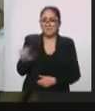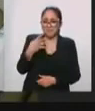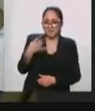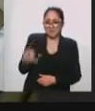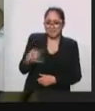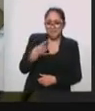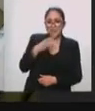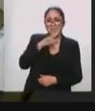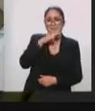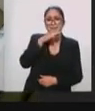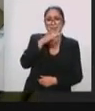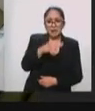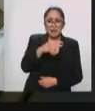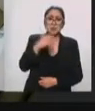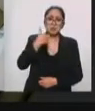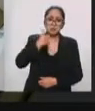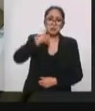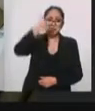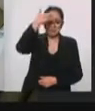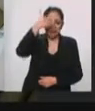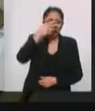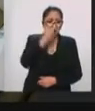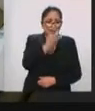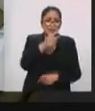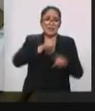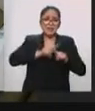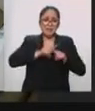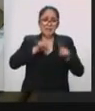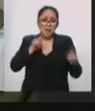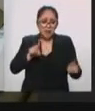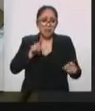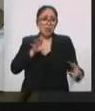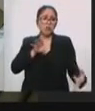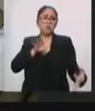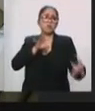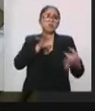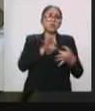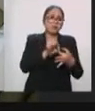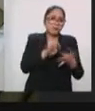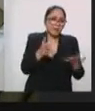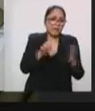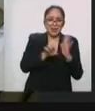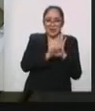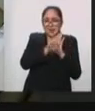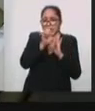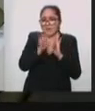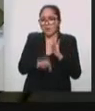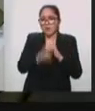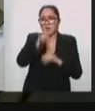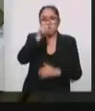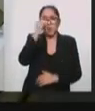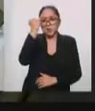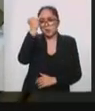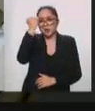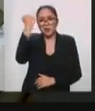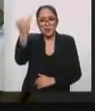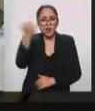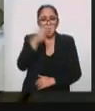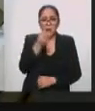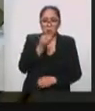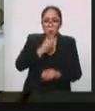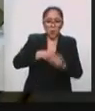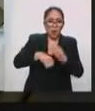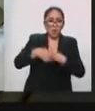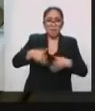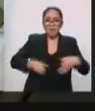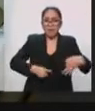una relación diferente con el público, pero sigue habiendo una relación. Tampoco podemos decir que estamos haciendo teatro porque el teatro va a ser presencial.